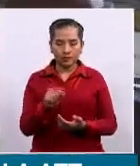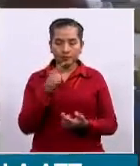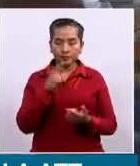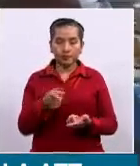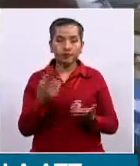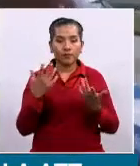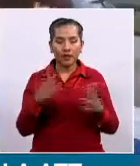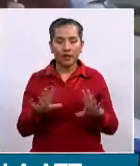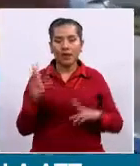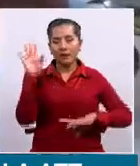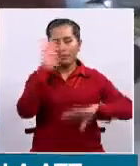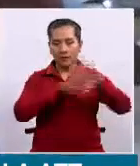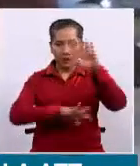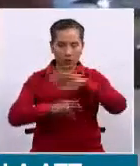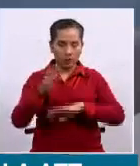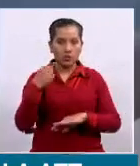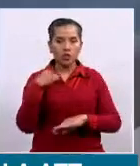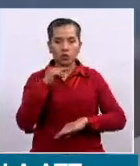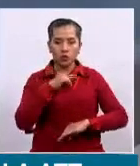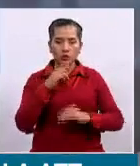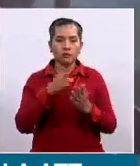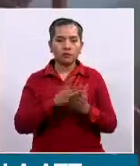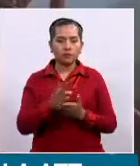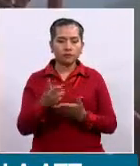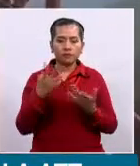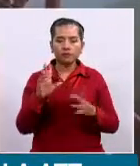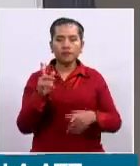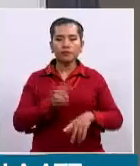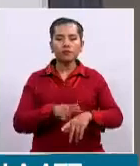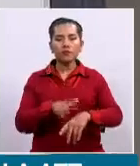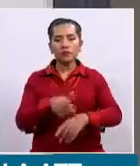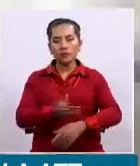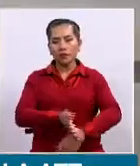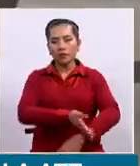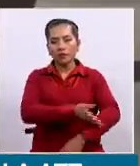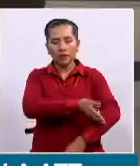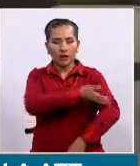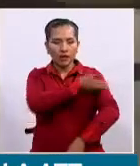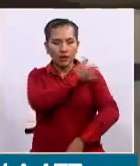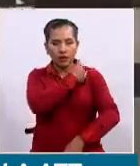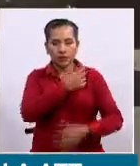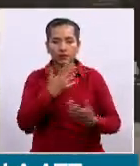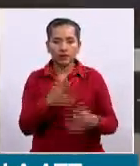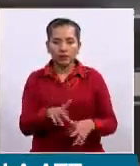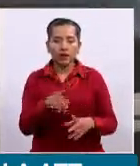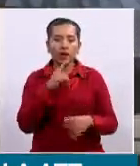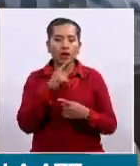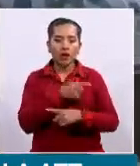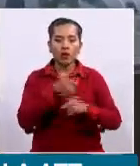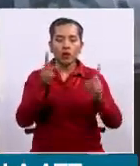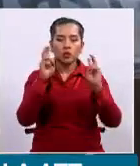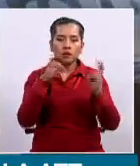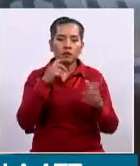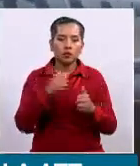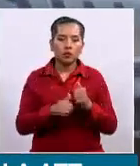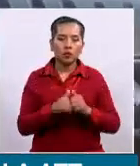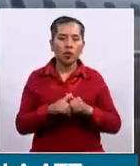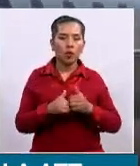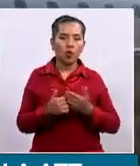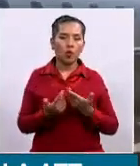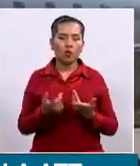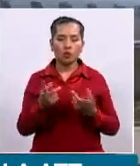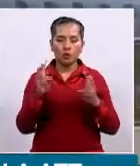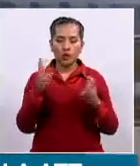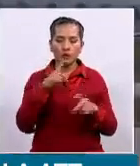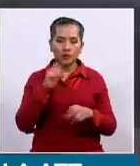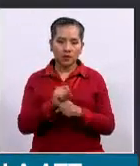realmente preocupante. Hace mucho que ya han anunciado el tema de que se iban a cumplir con los compromisos que tenían,